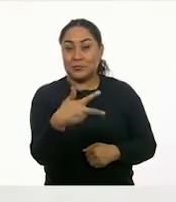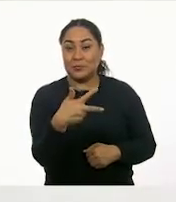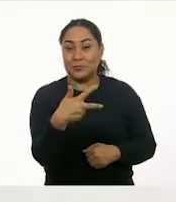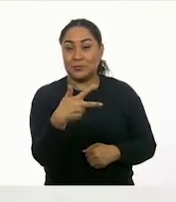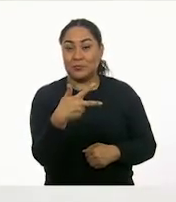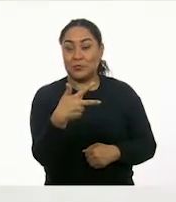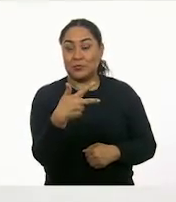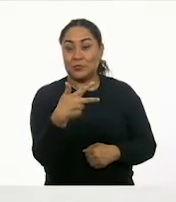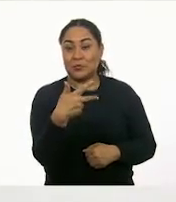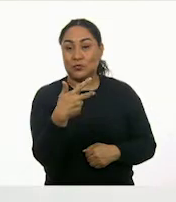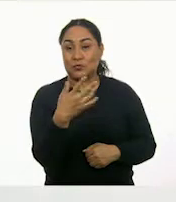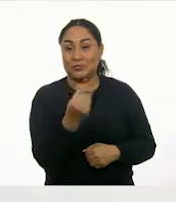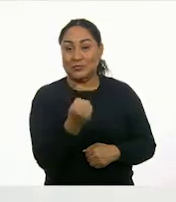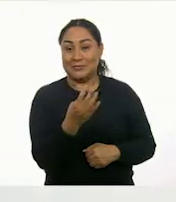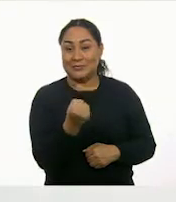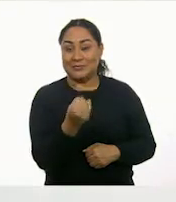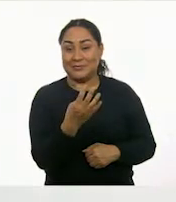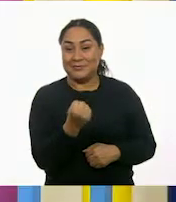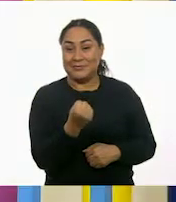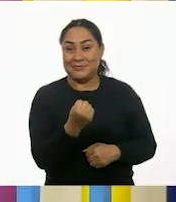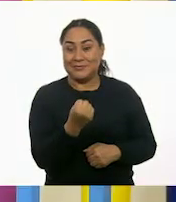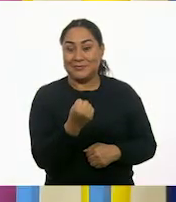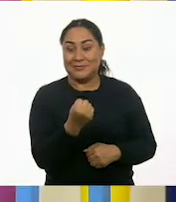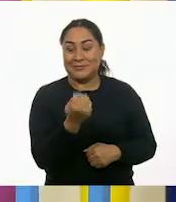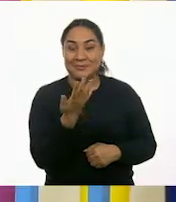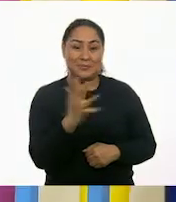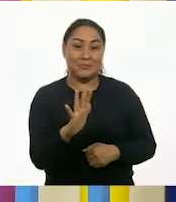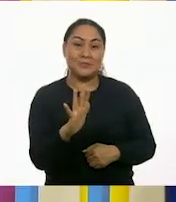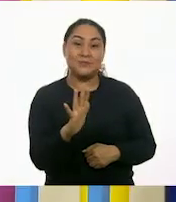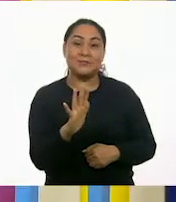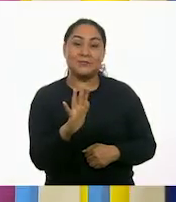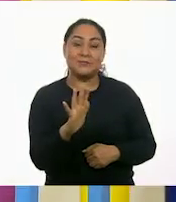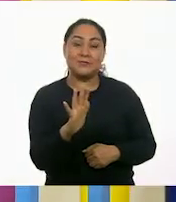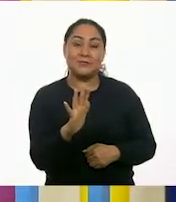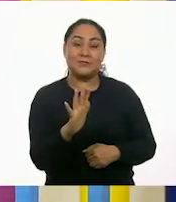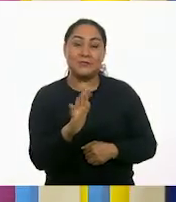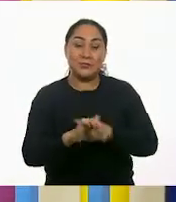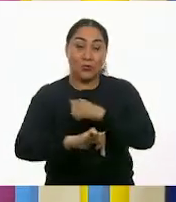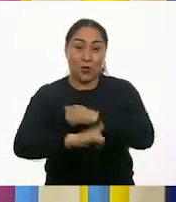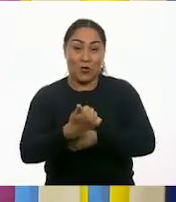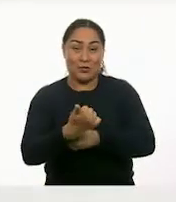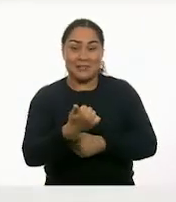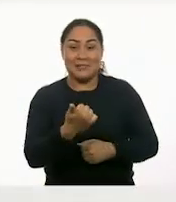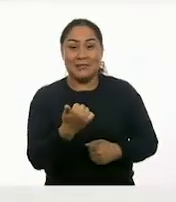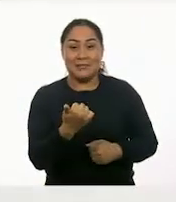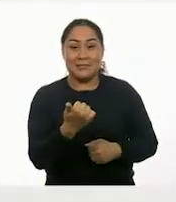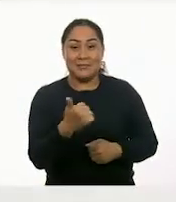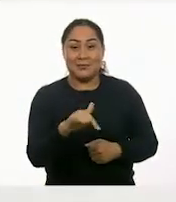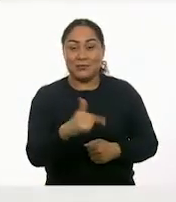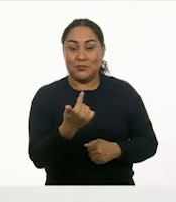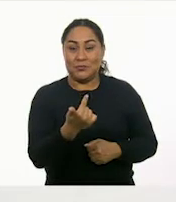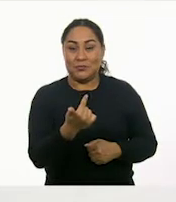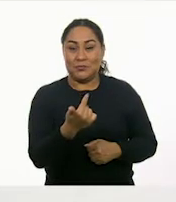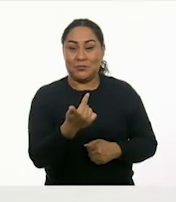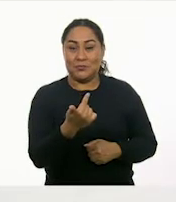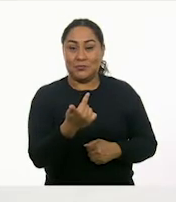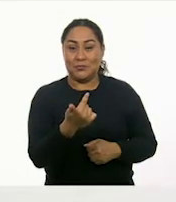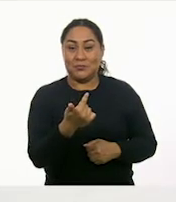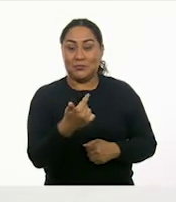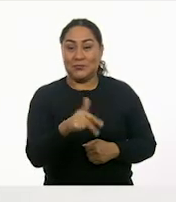ocho, nueve, diez, once, doce,